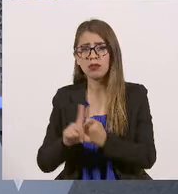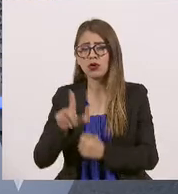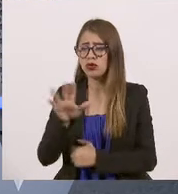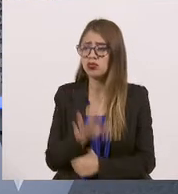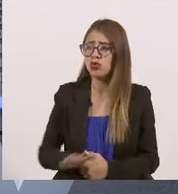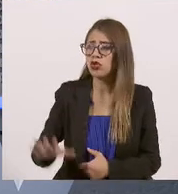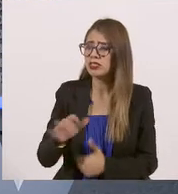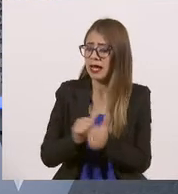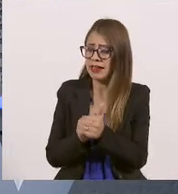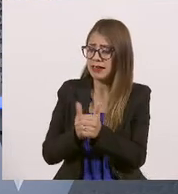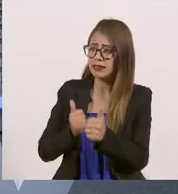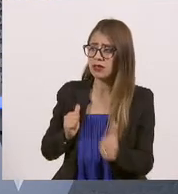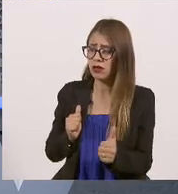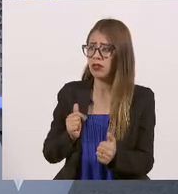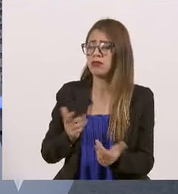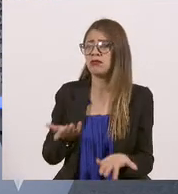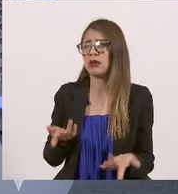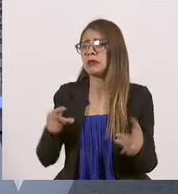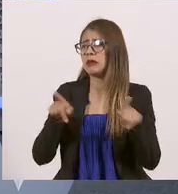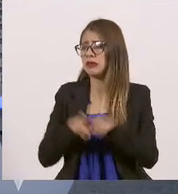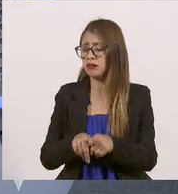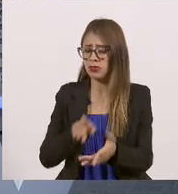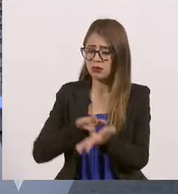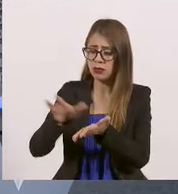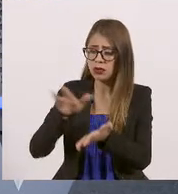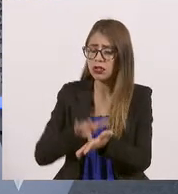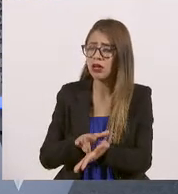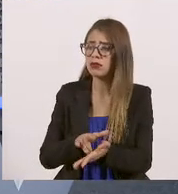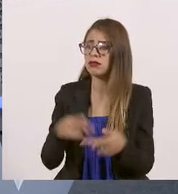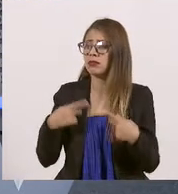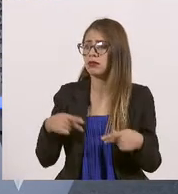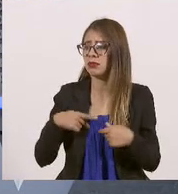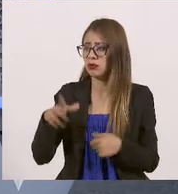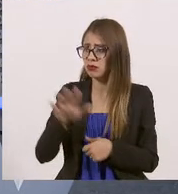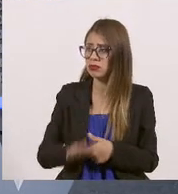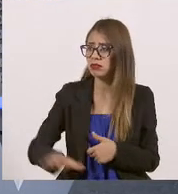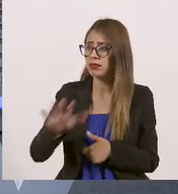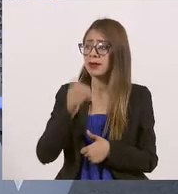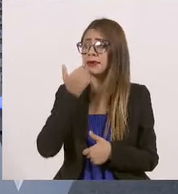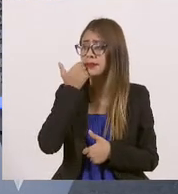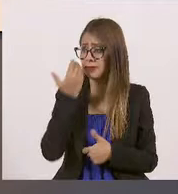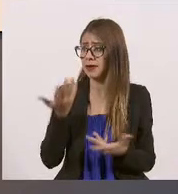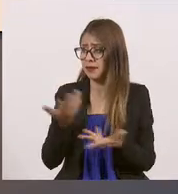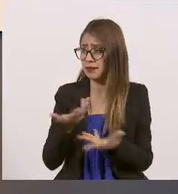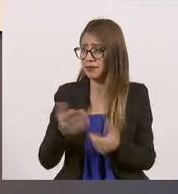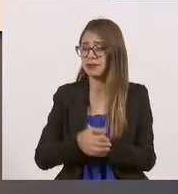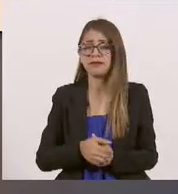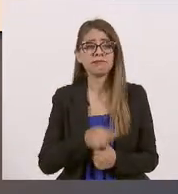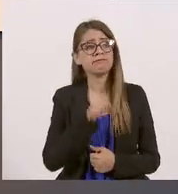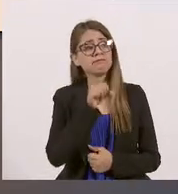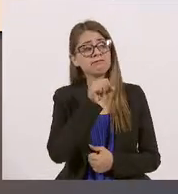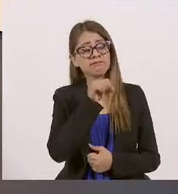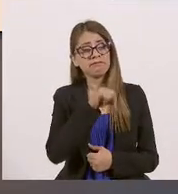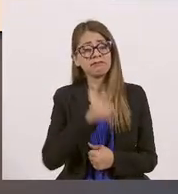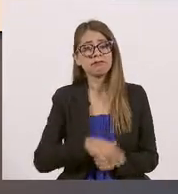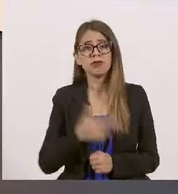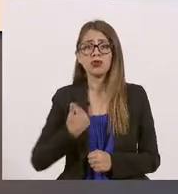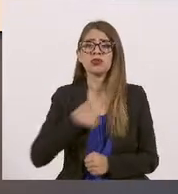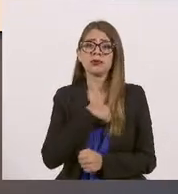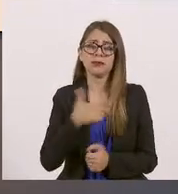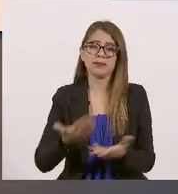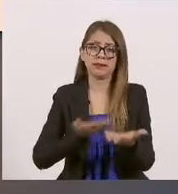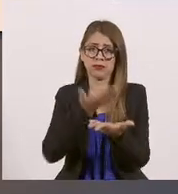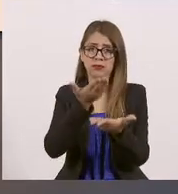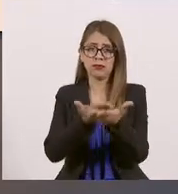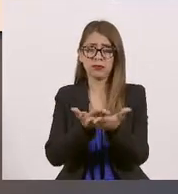por ejemplo, sumando al tejido social. ¿Por qué es lo que busca esta nominación? Así es, la candidatura que presentamos, vaya,